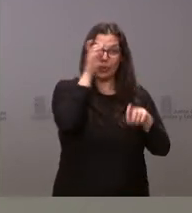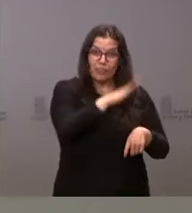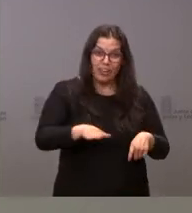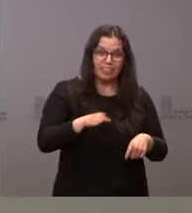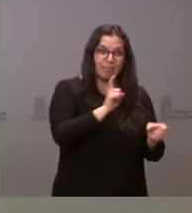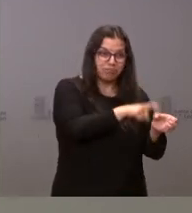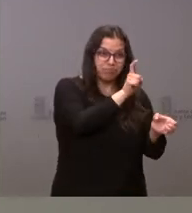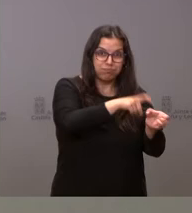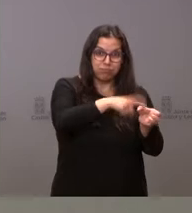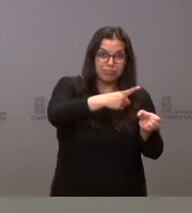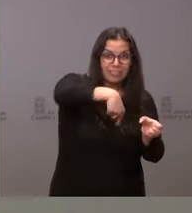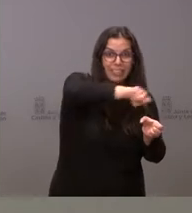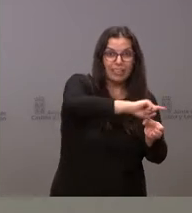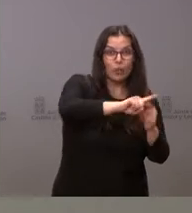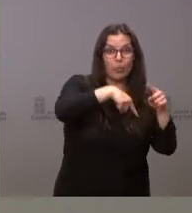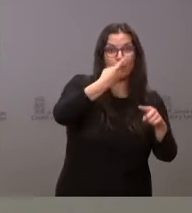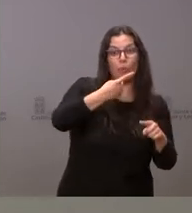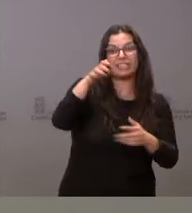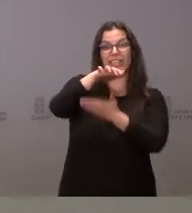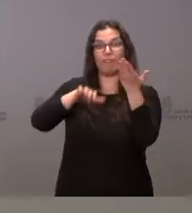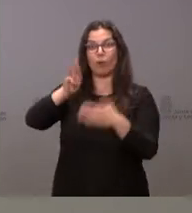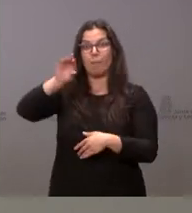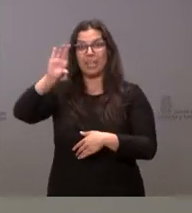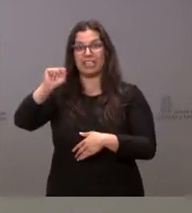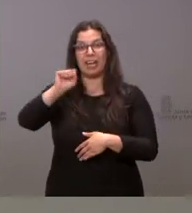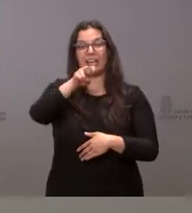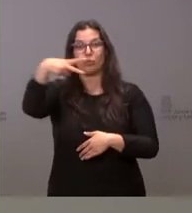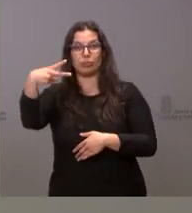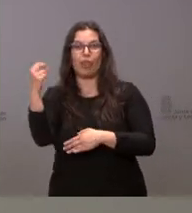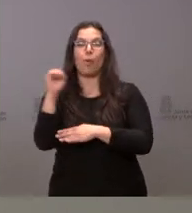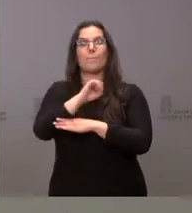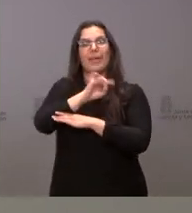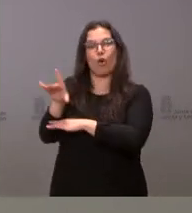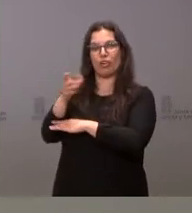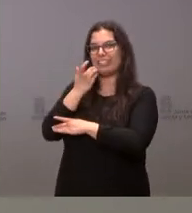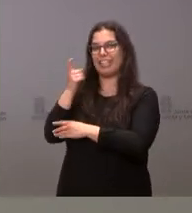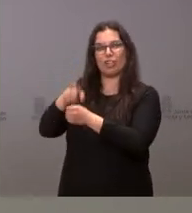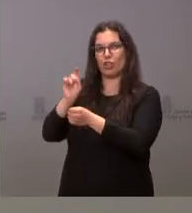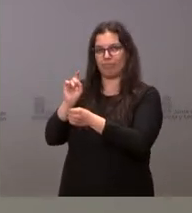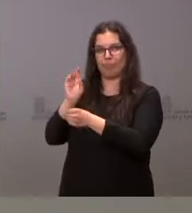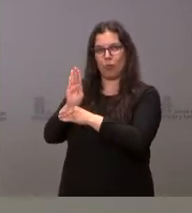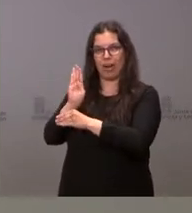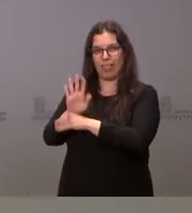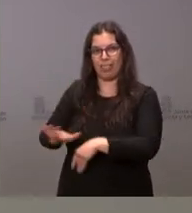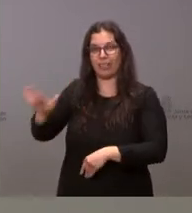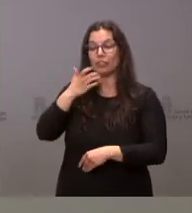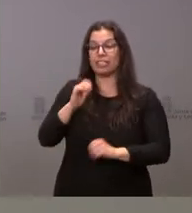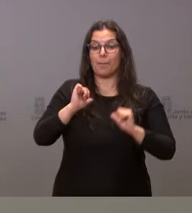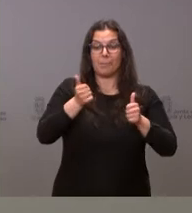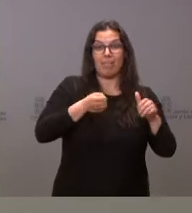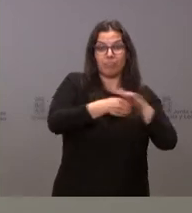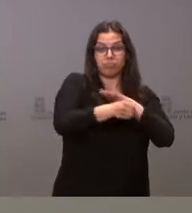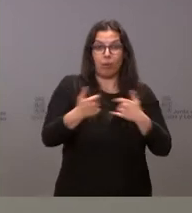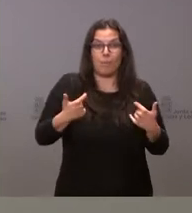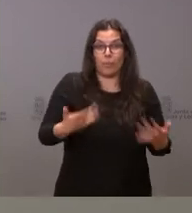tienen mejores resultados en informe PISA que aquellos alumnos que no han asistido. Por tanto, todo lo que sea comenzar la escolarización en etapas